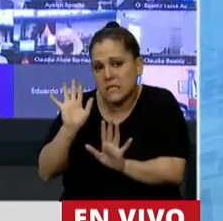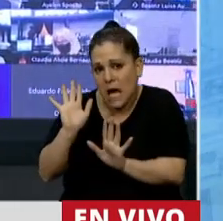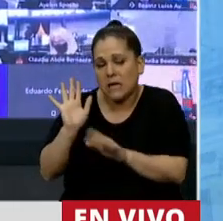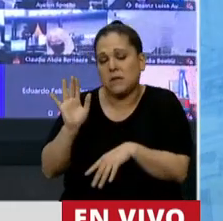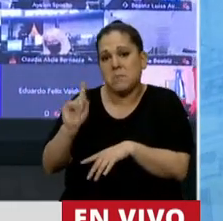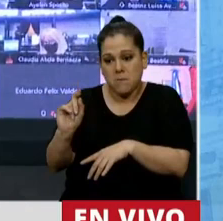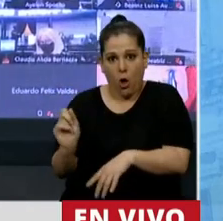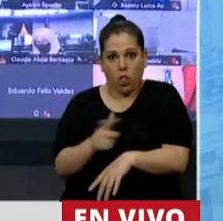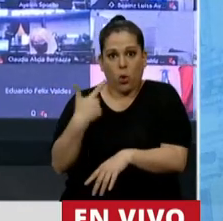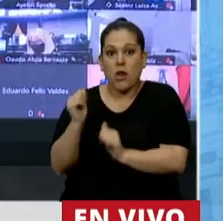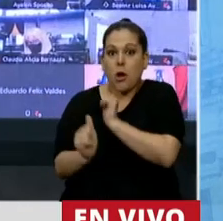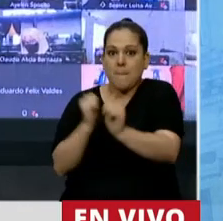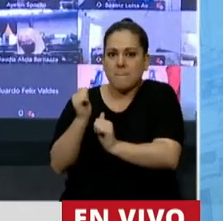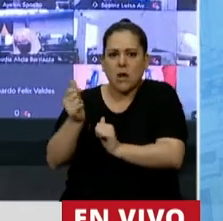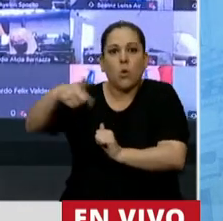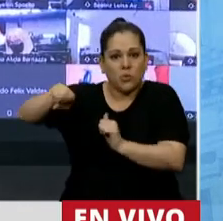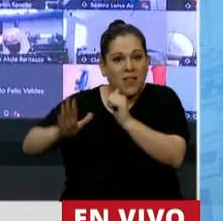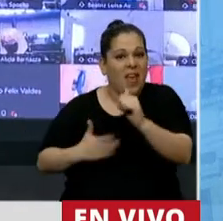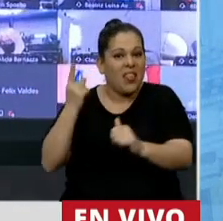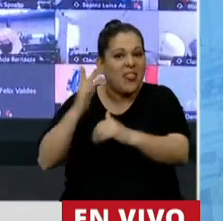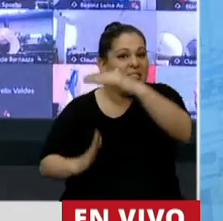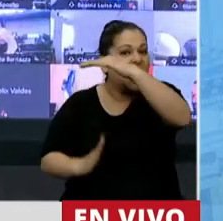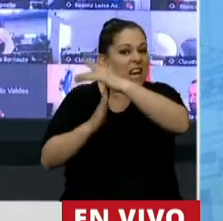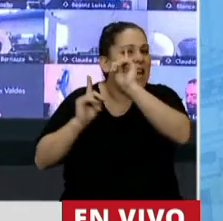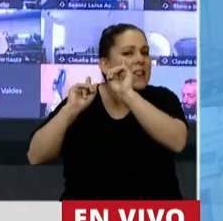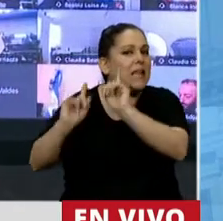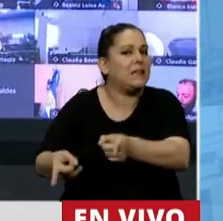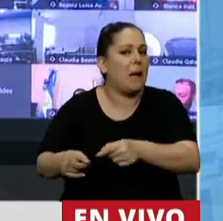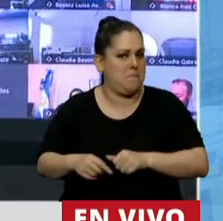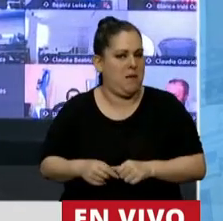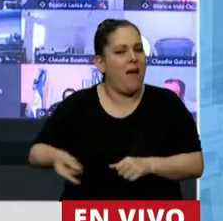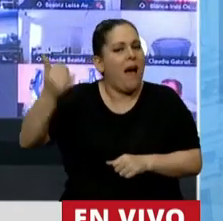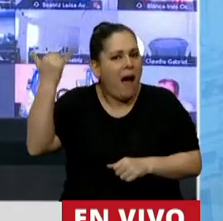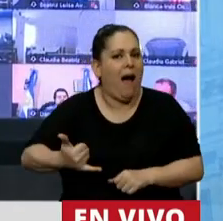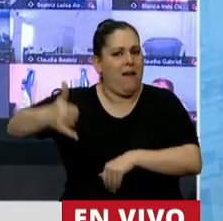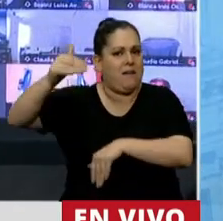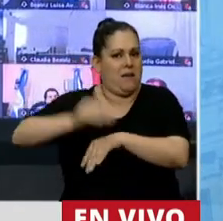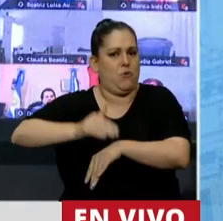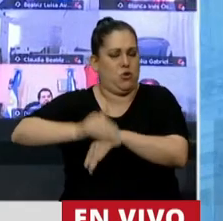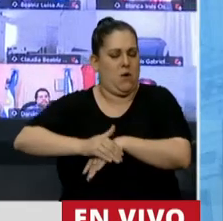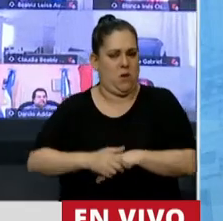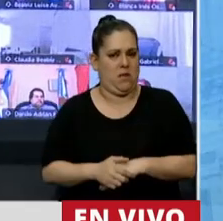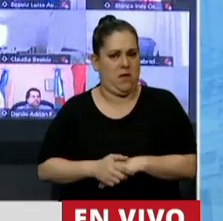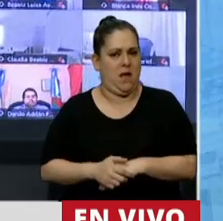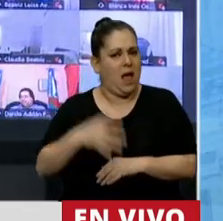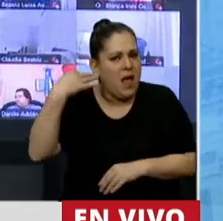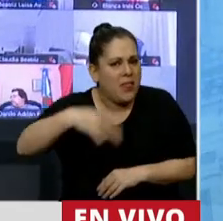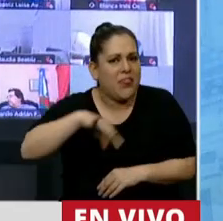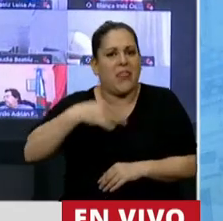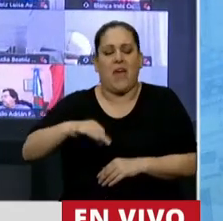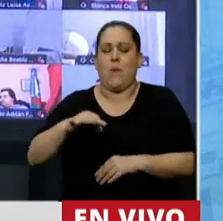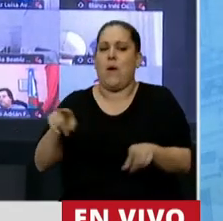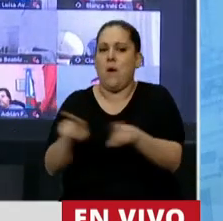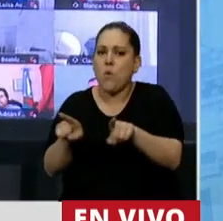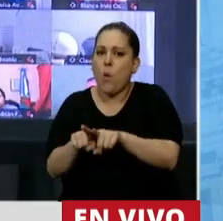país que también son dirigentes, que también tienen una responsabilidad histórica, que también tienen que estar a